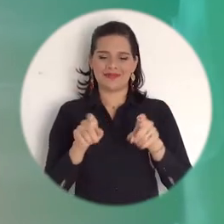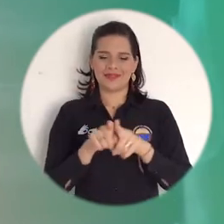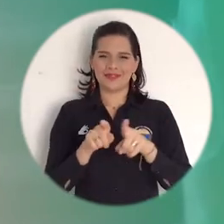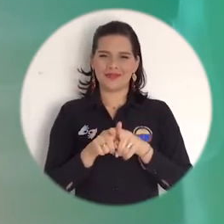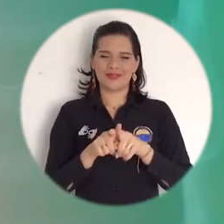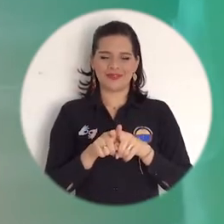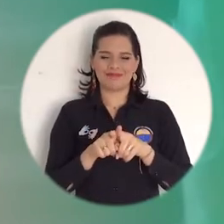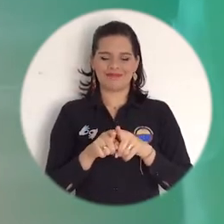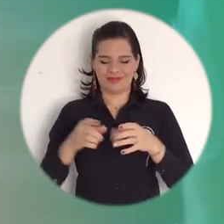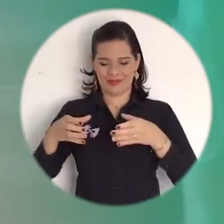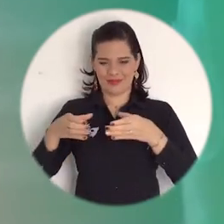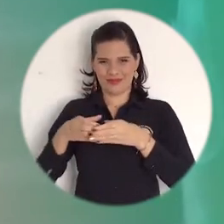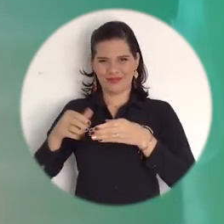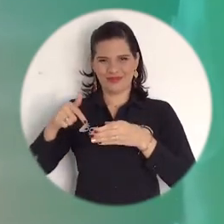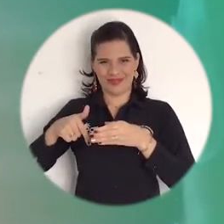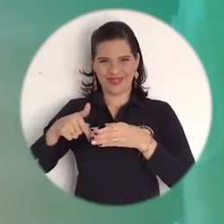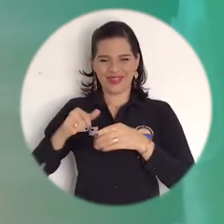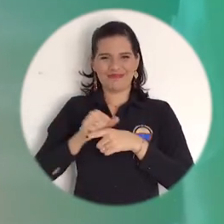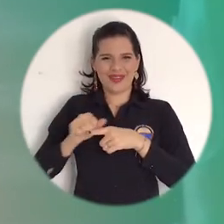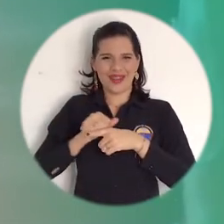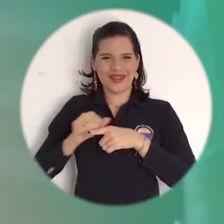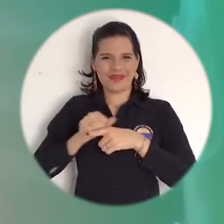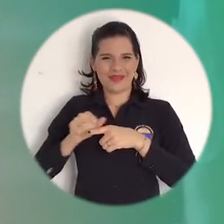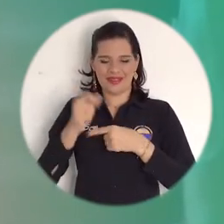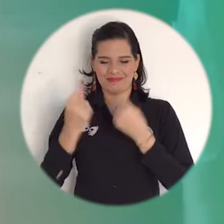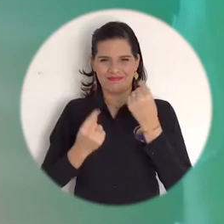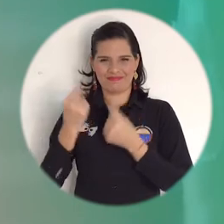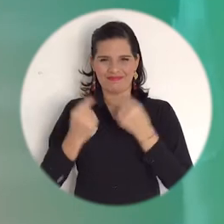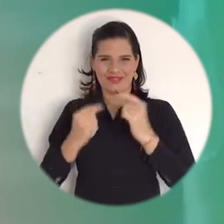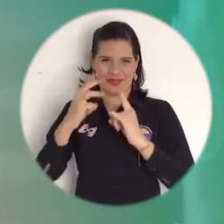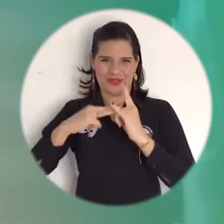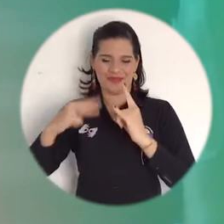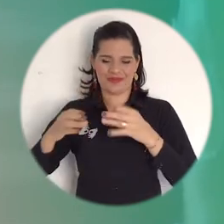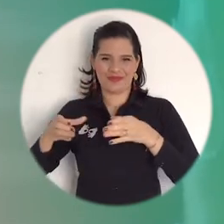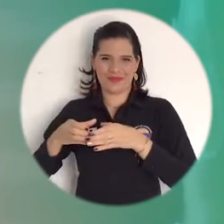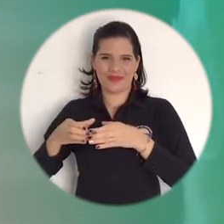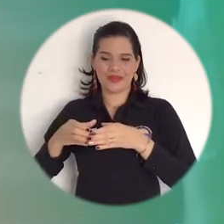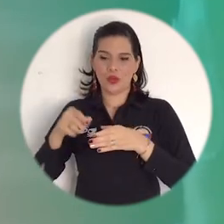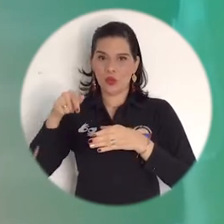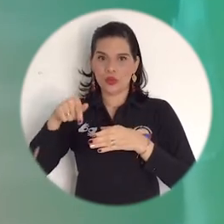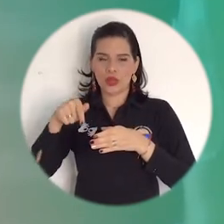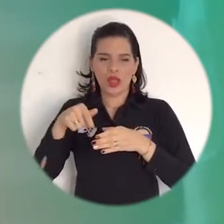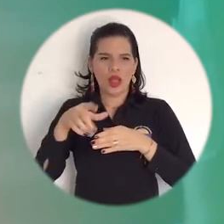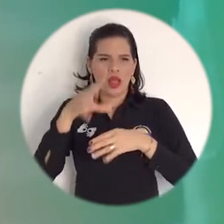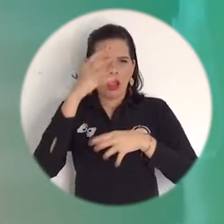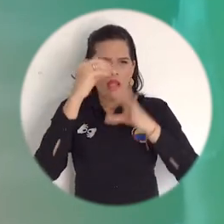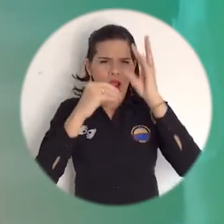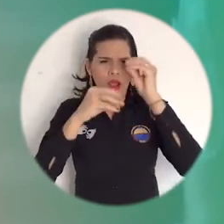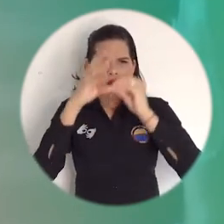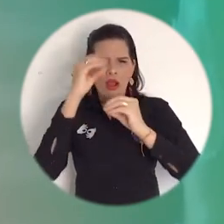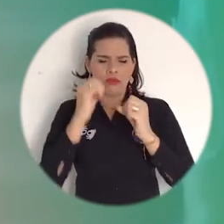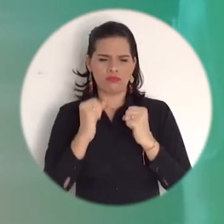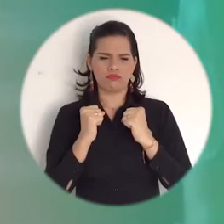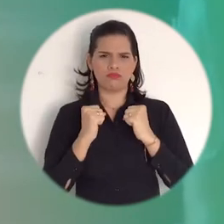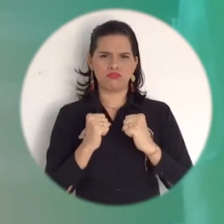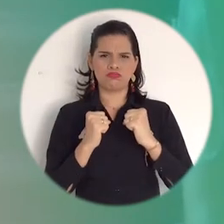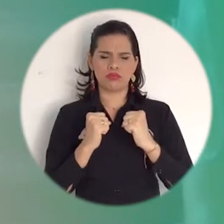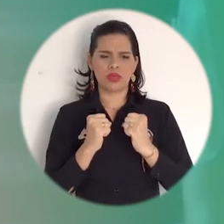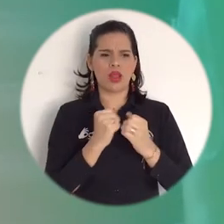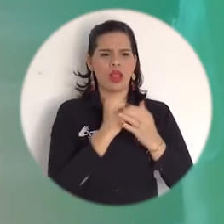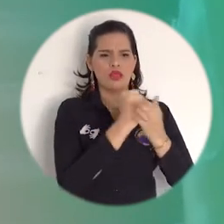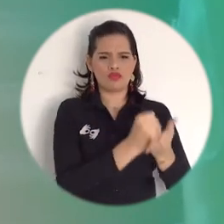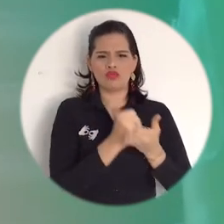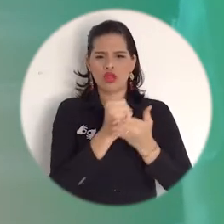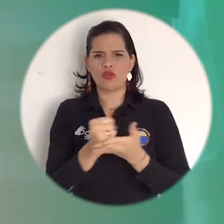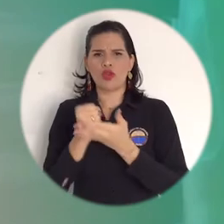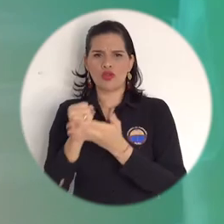apertura del punto NA Unimagdalena a través del consultorio empresarial y contable han transmitido esos conocimientos